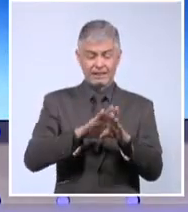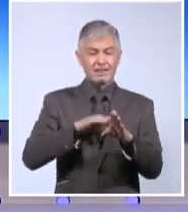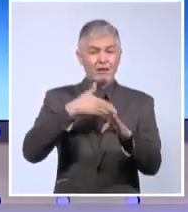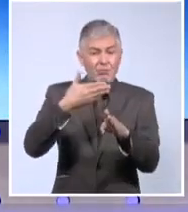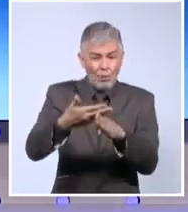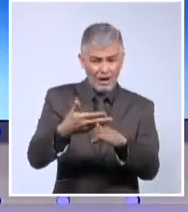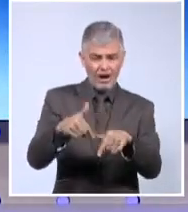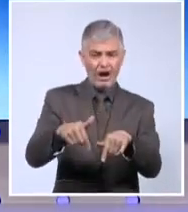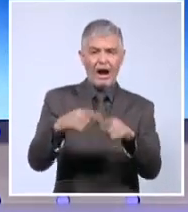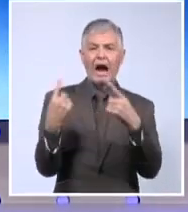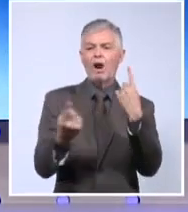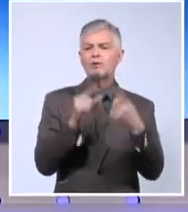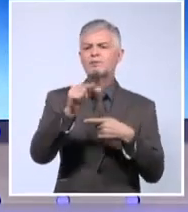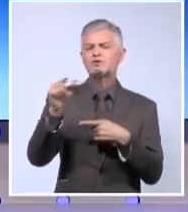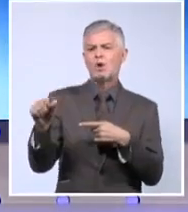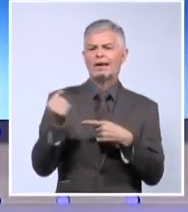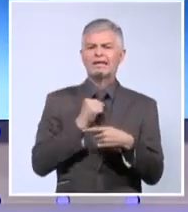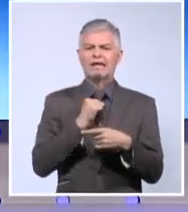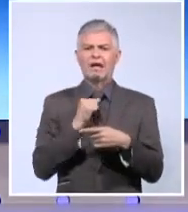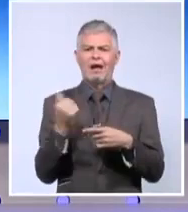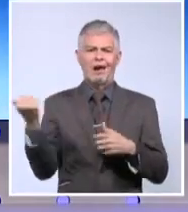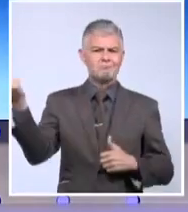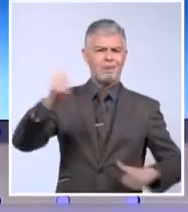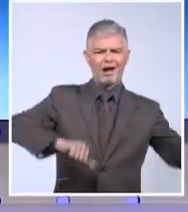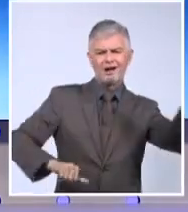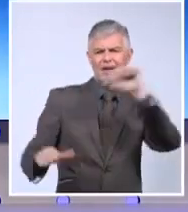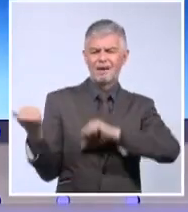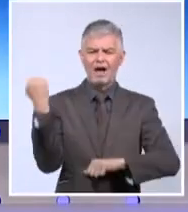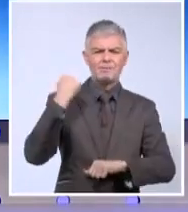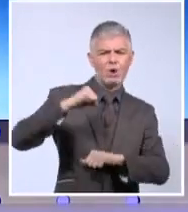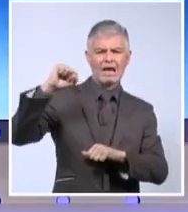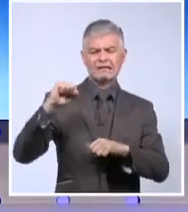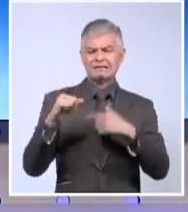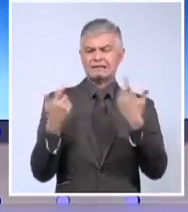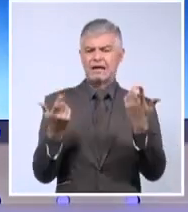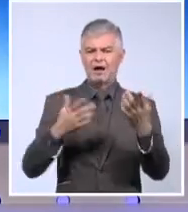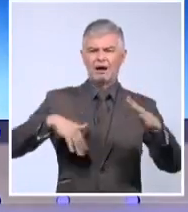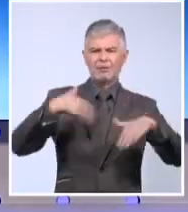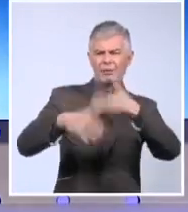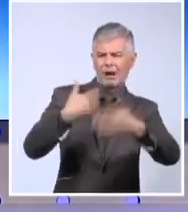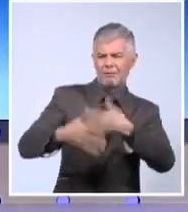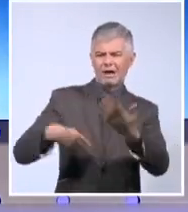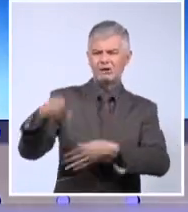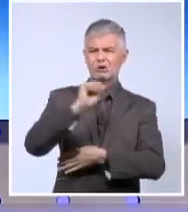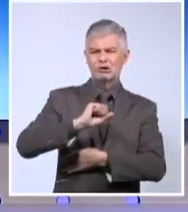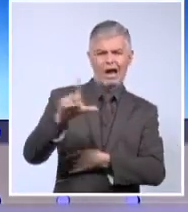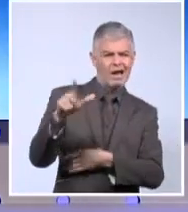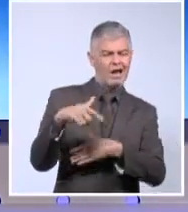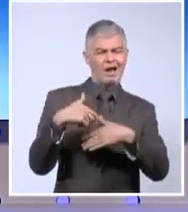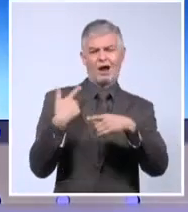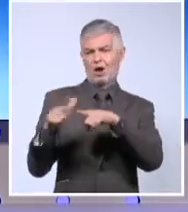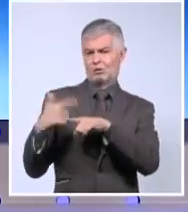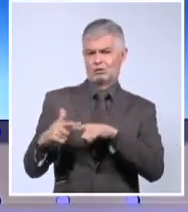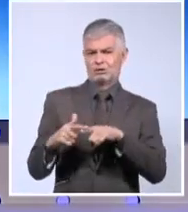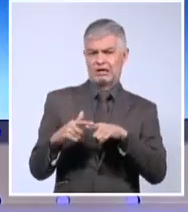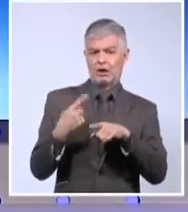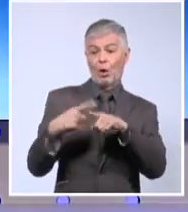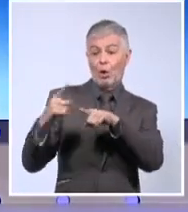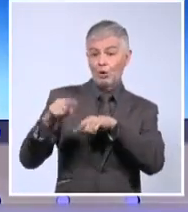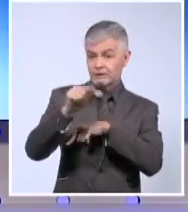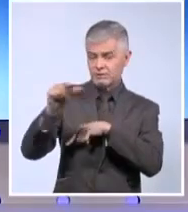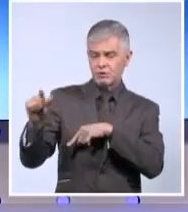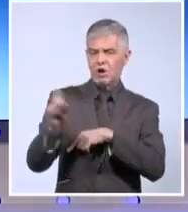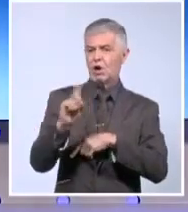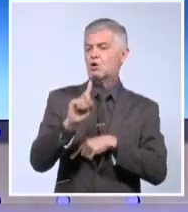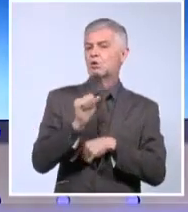incitando a la violencia, están incitando al desorden social, al caos y otros no se quedan en eso